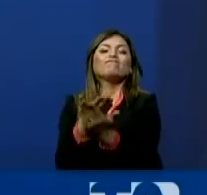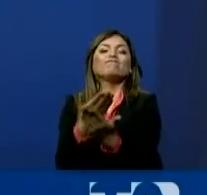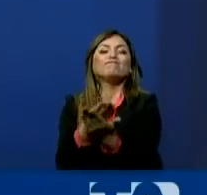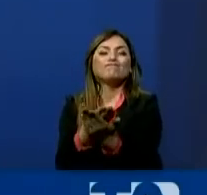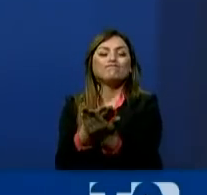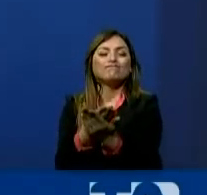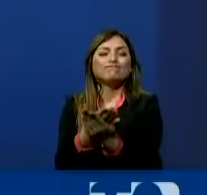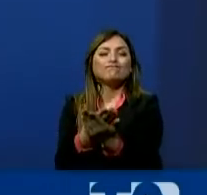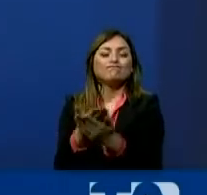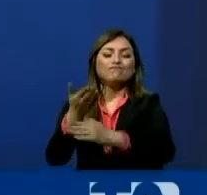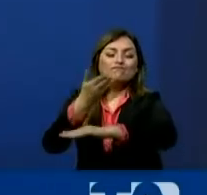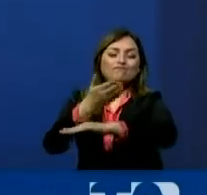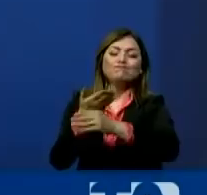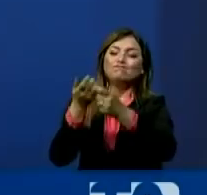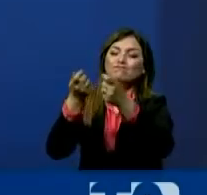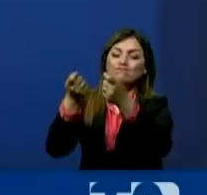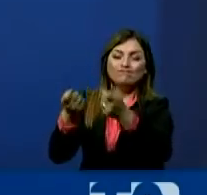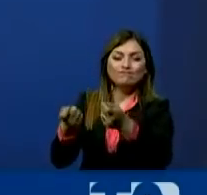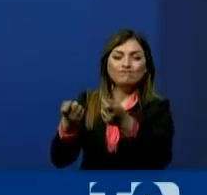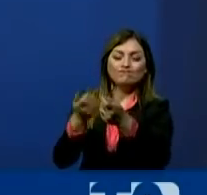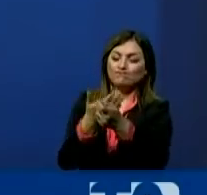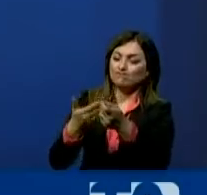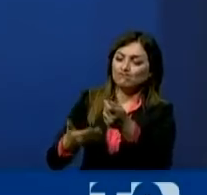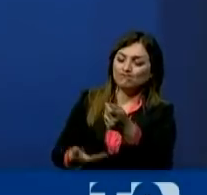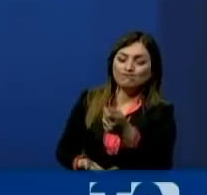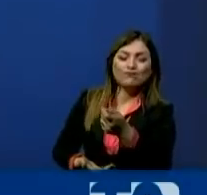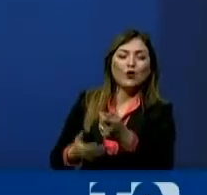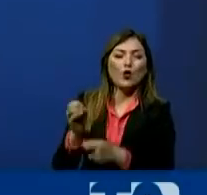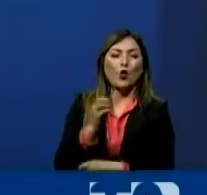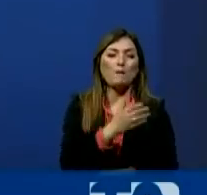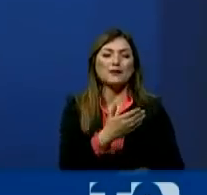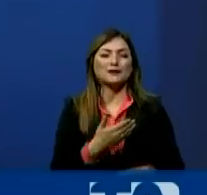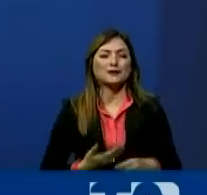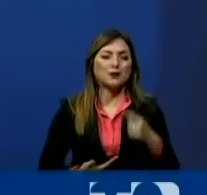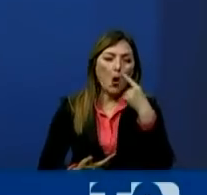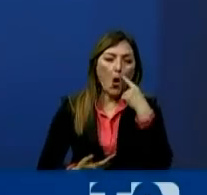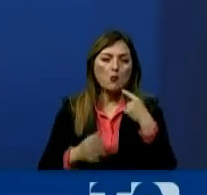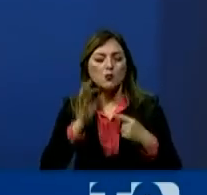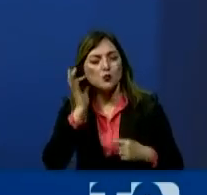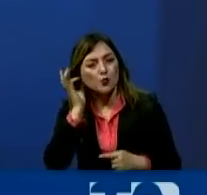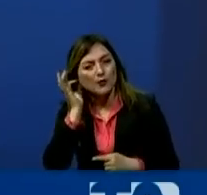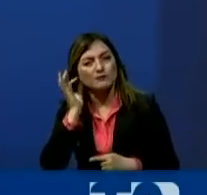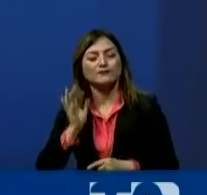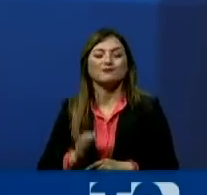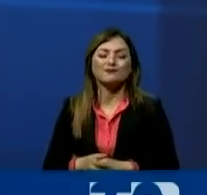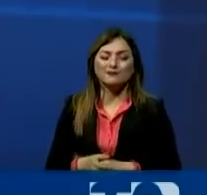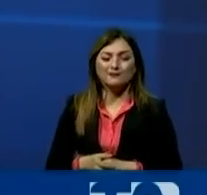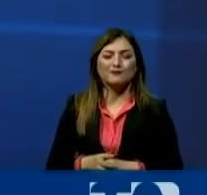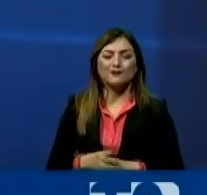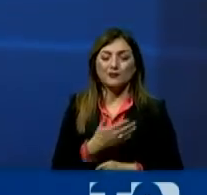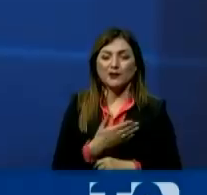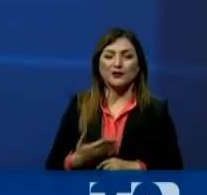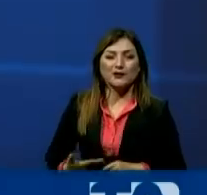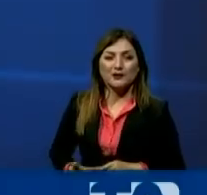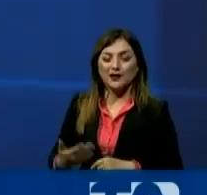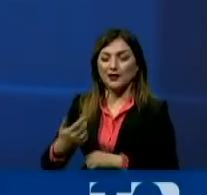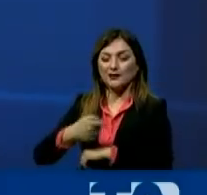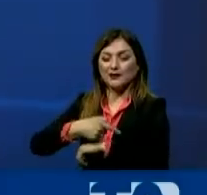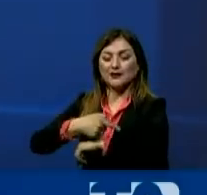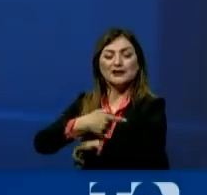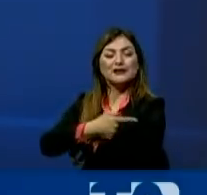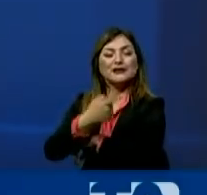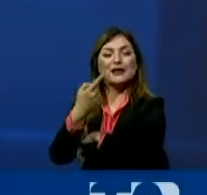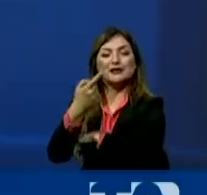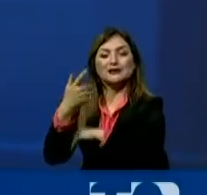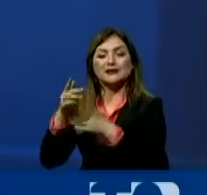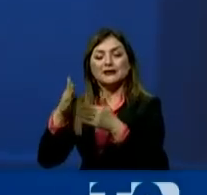presentarse ante la presidenta o el presidente de la Asamblea Nacional. Y este presidente tiene tres días